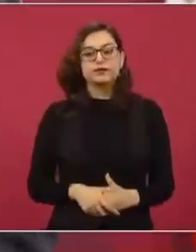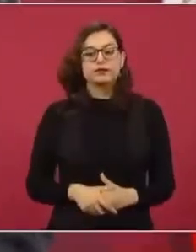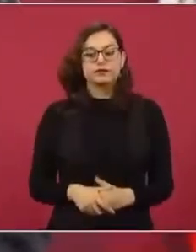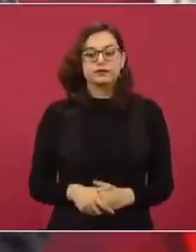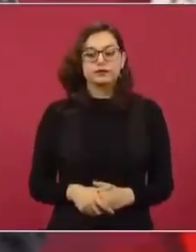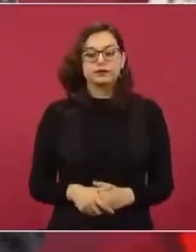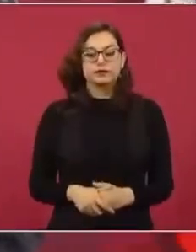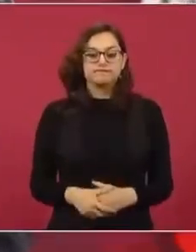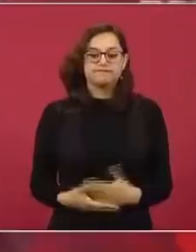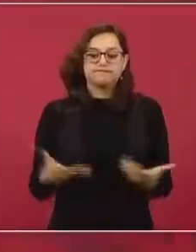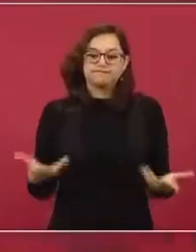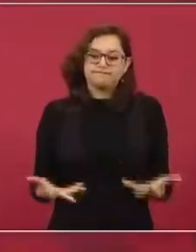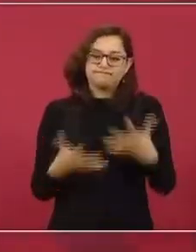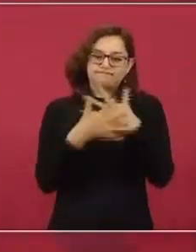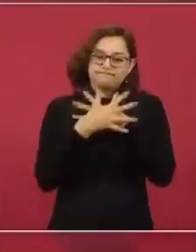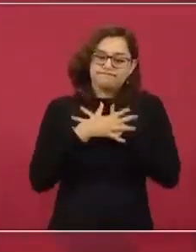Amor con amor se paga.